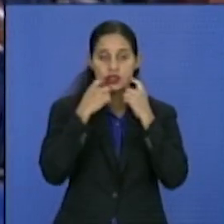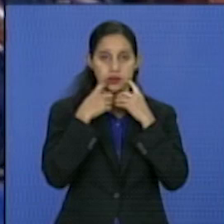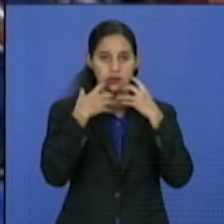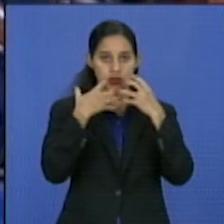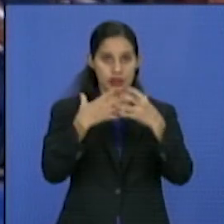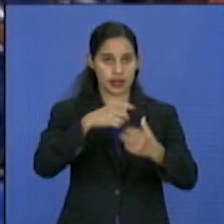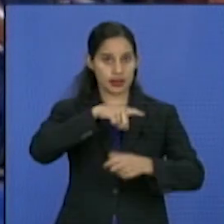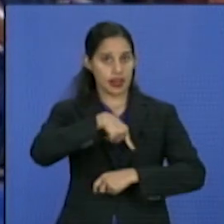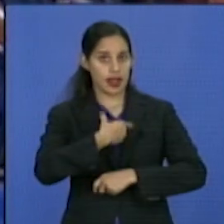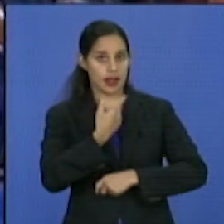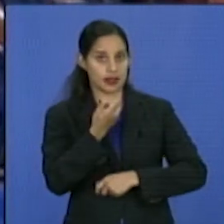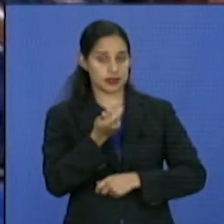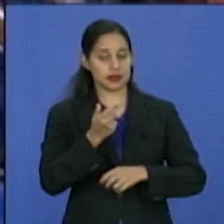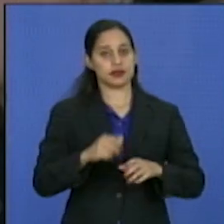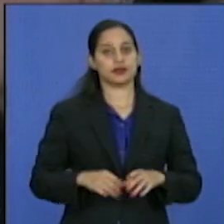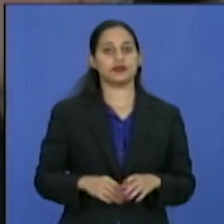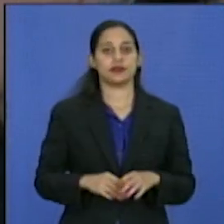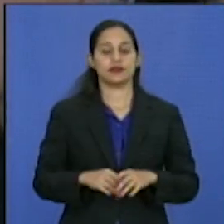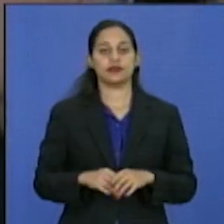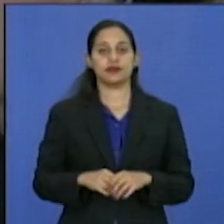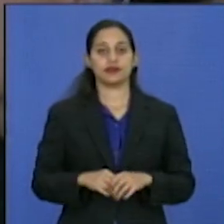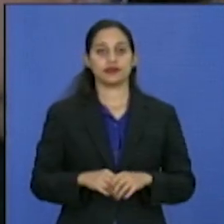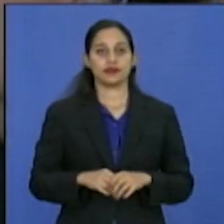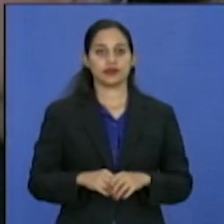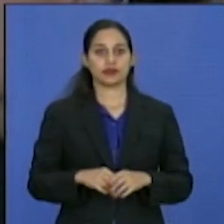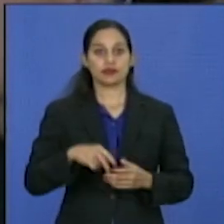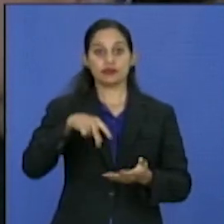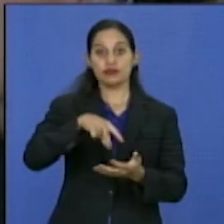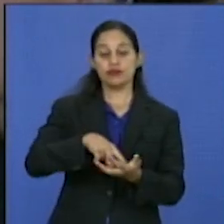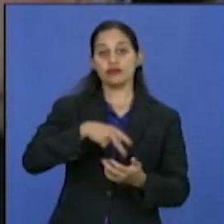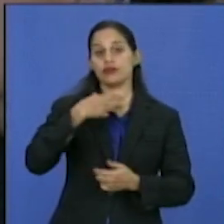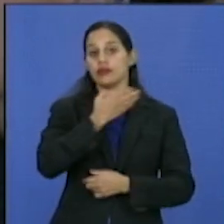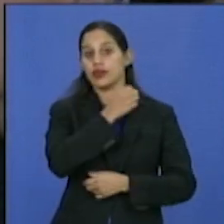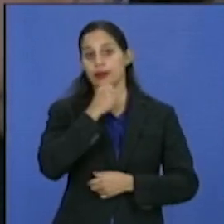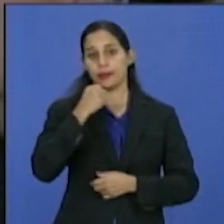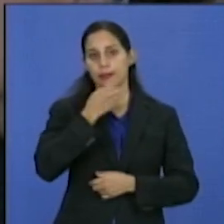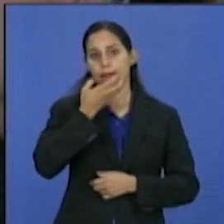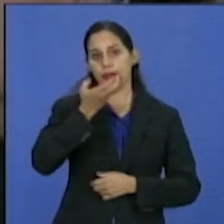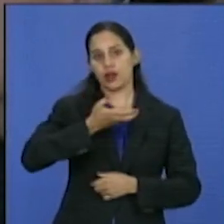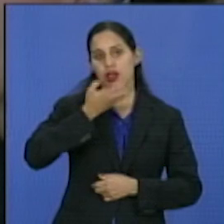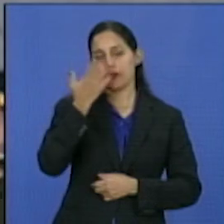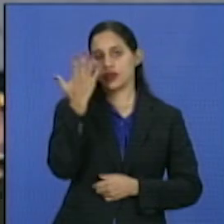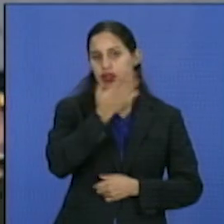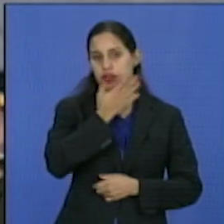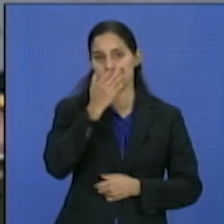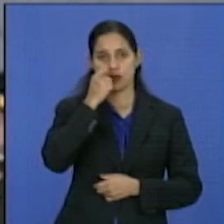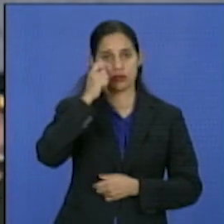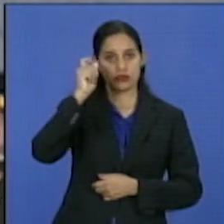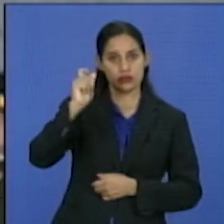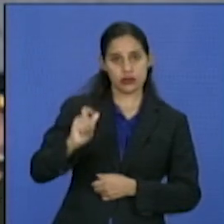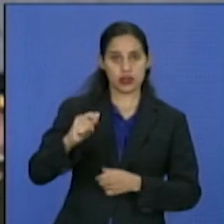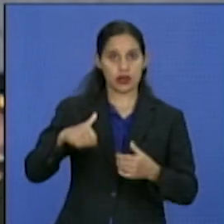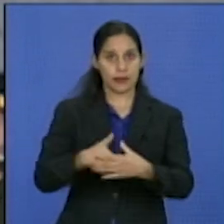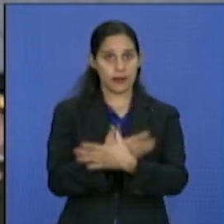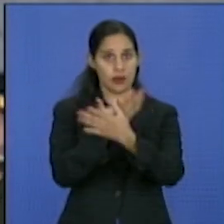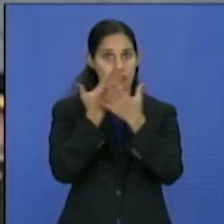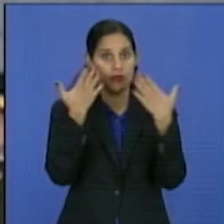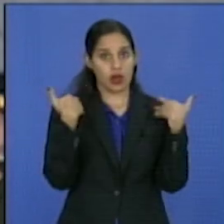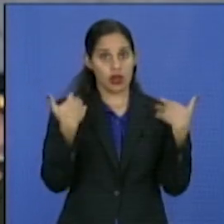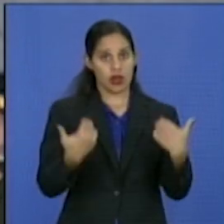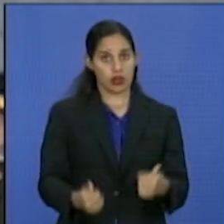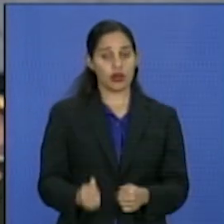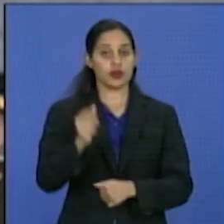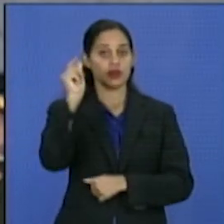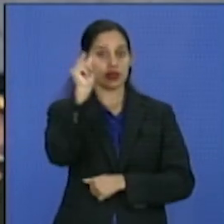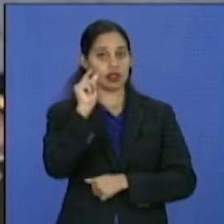Reinaldo Coas y Eugenio Hernández. Las palabras del excelentísimo señor Roberto Bellano, embajador de Italia en